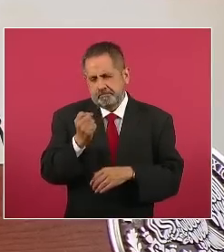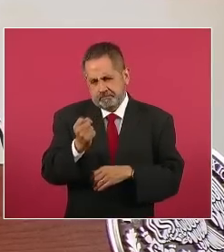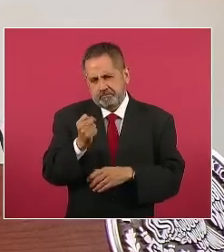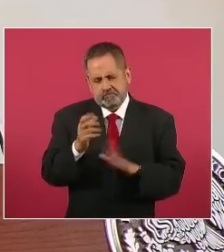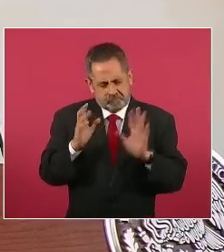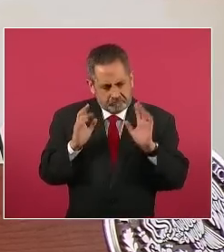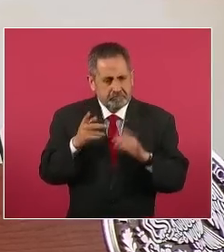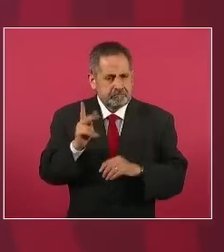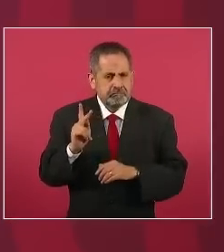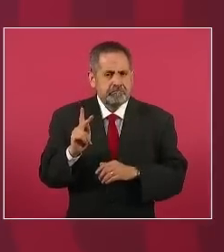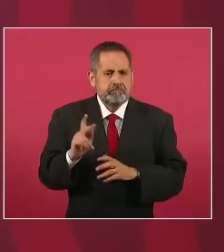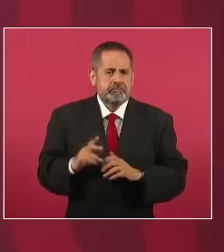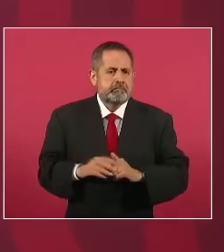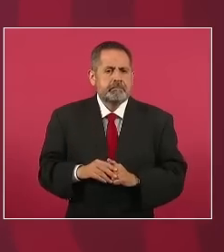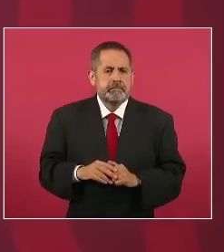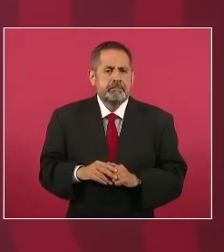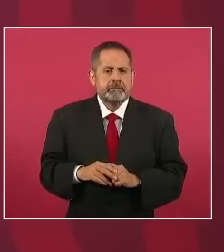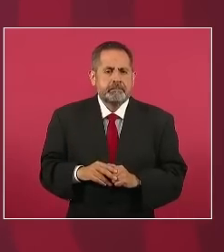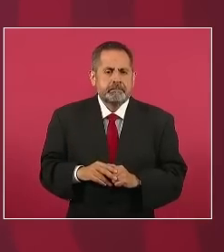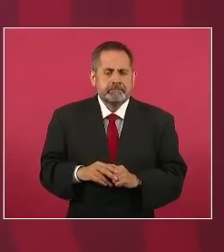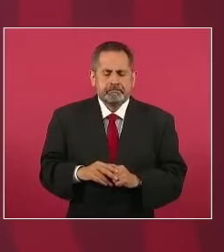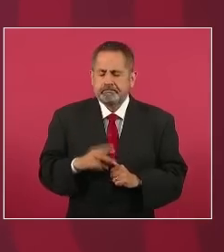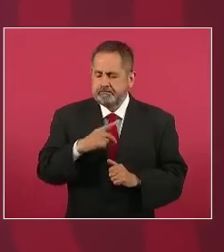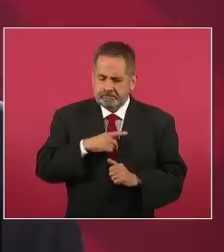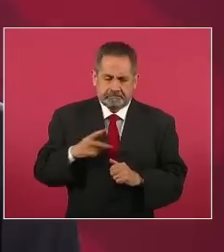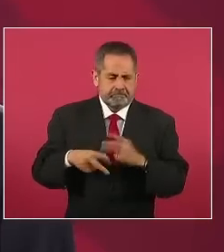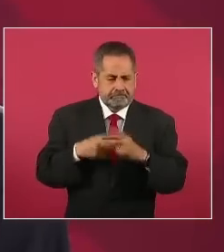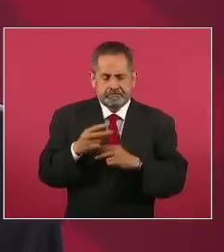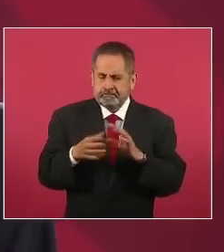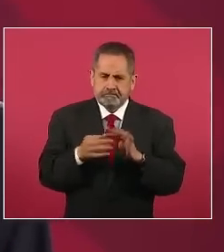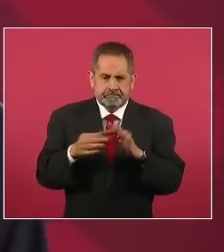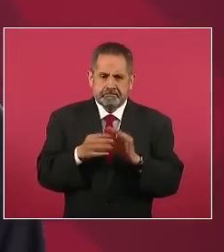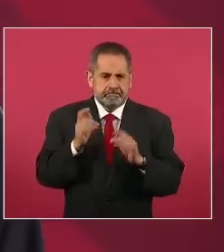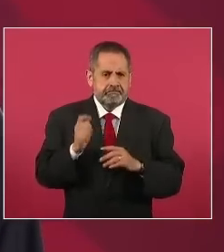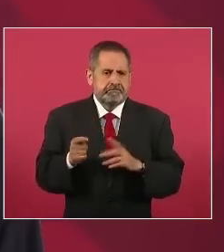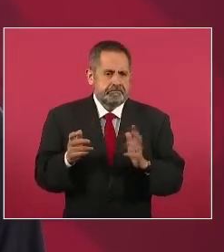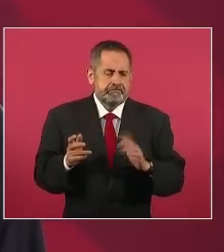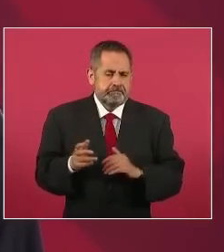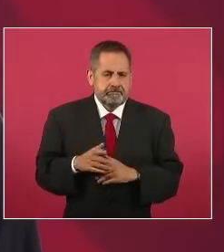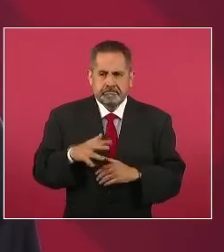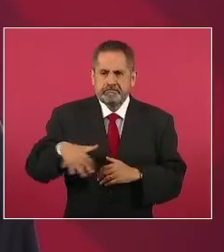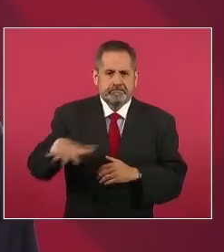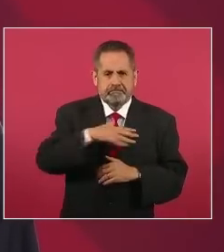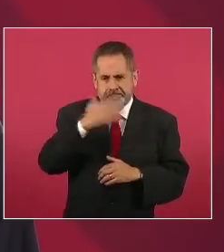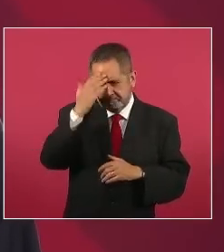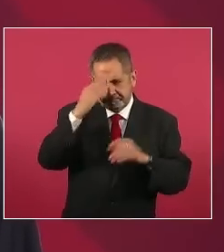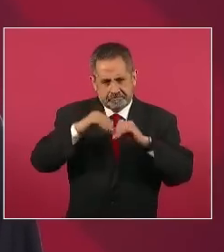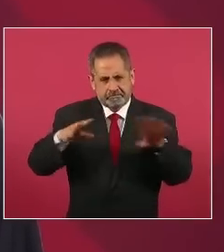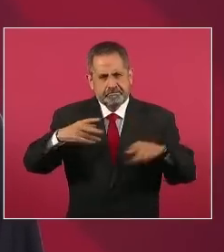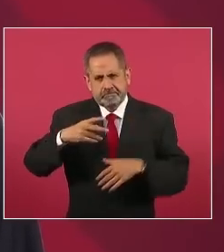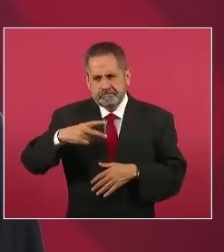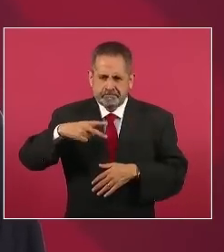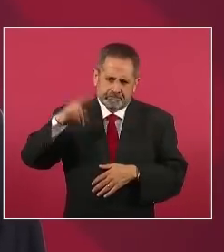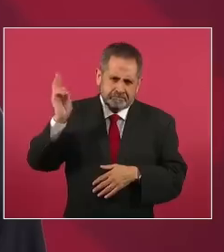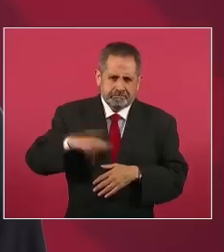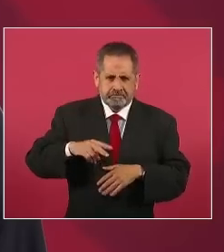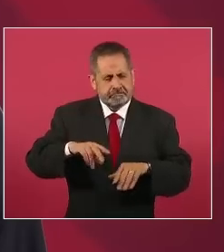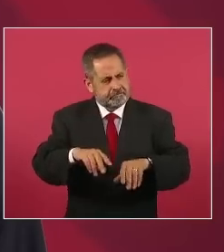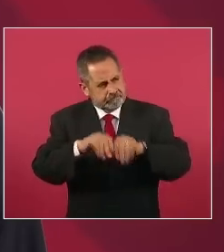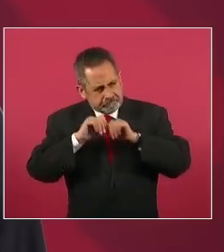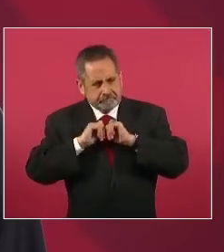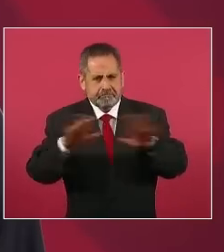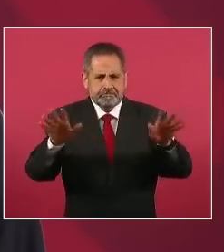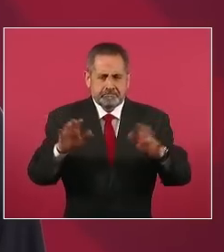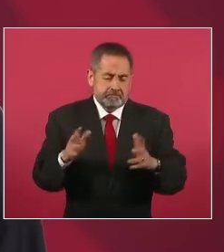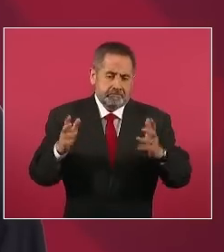olvido justicia y le dice la reportera oiga y